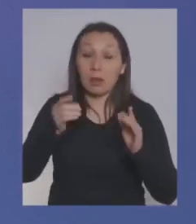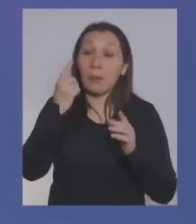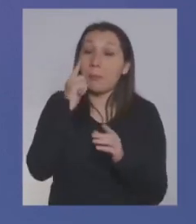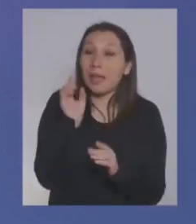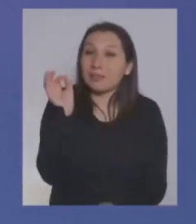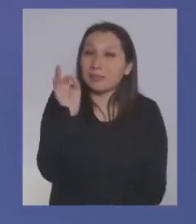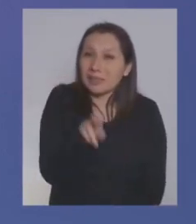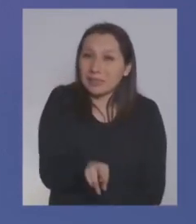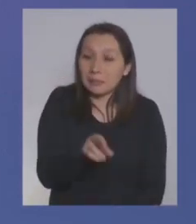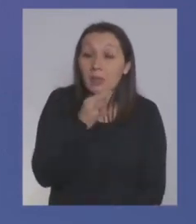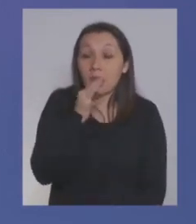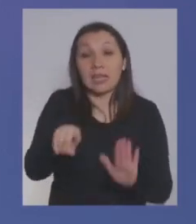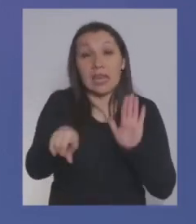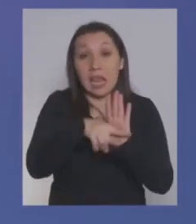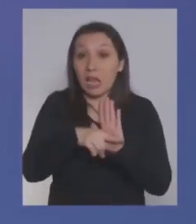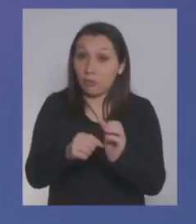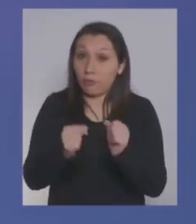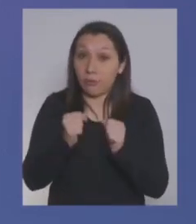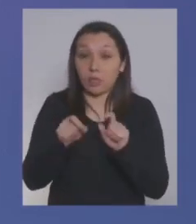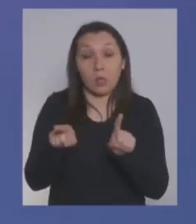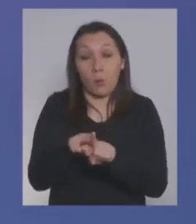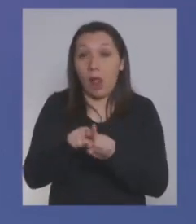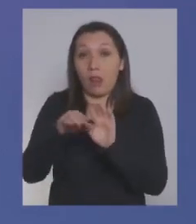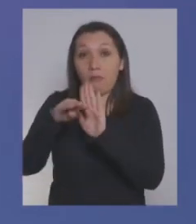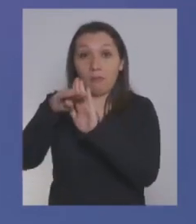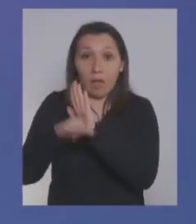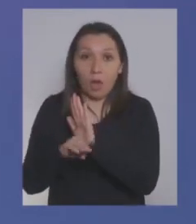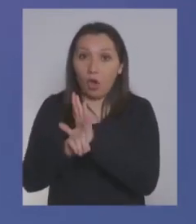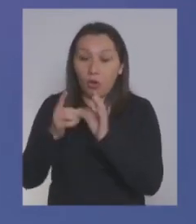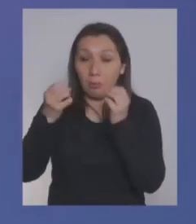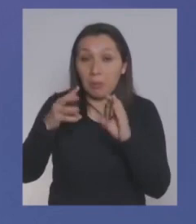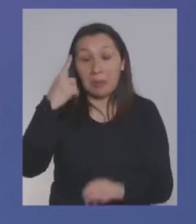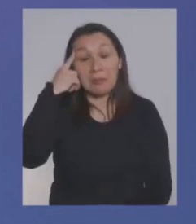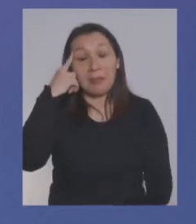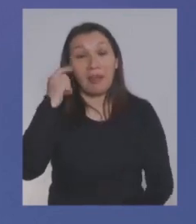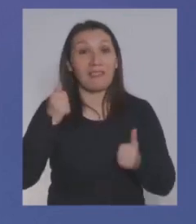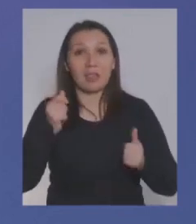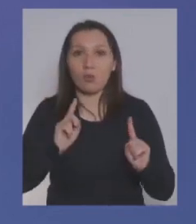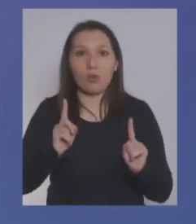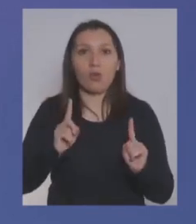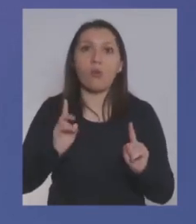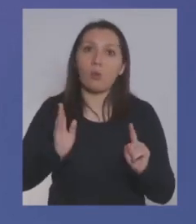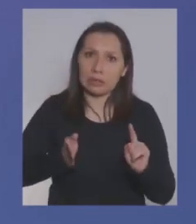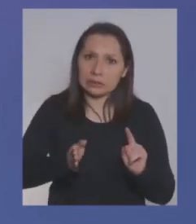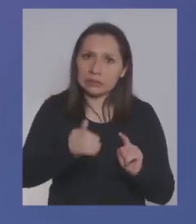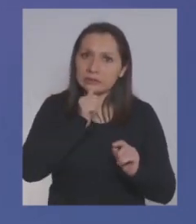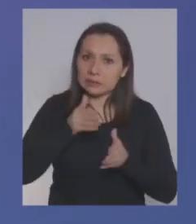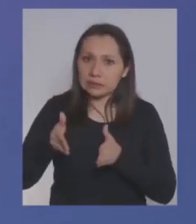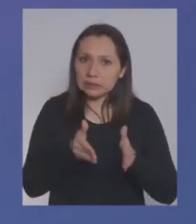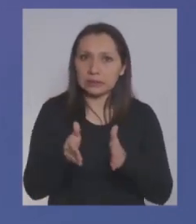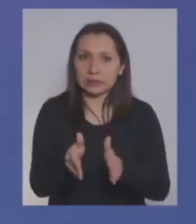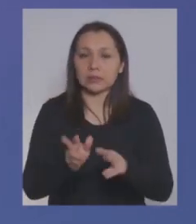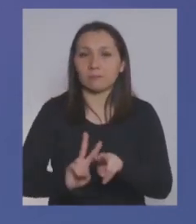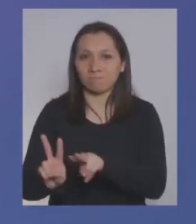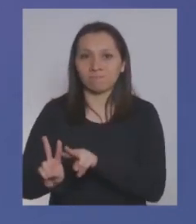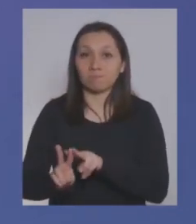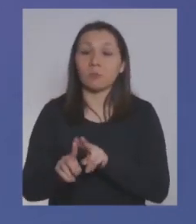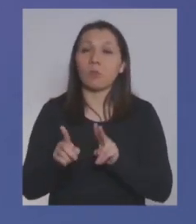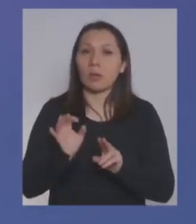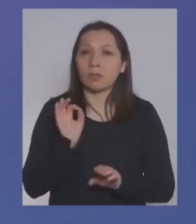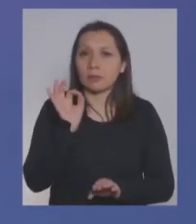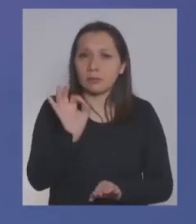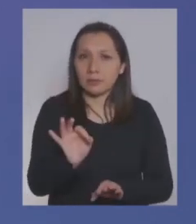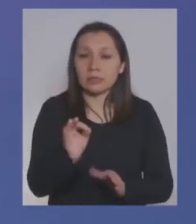va a ser negativo, va a ser fuertemente negativo, o no nos perdamos, todavía tenemos acá camino por recorrer, y por eso pongo el